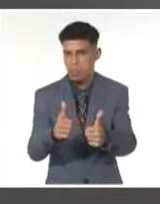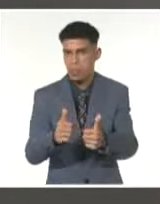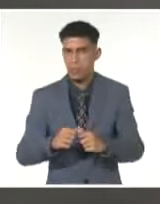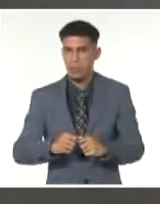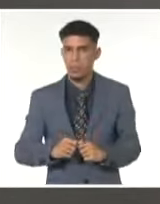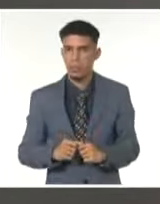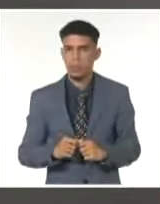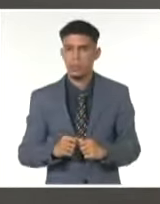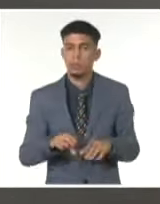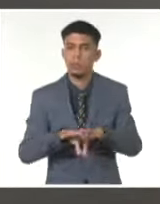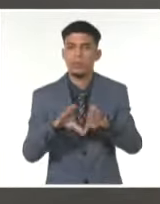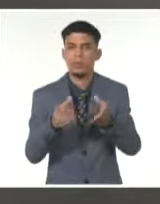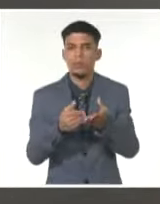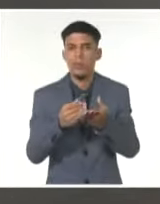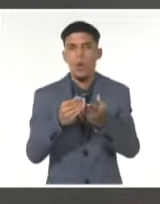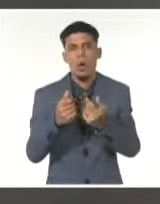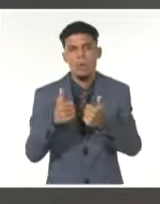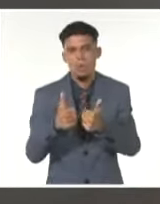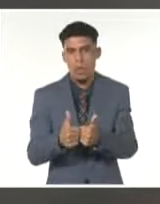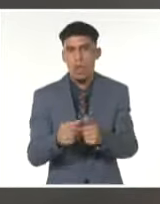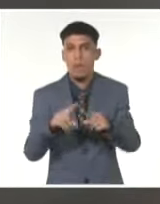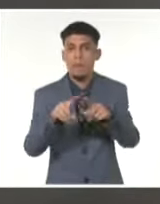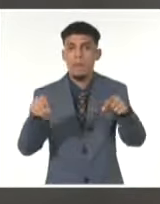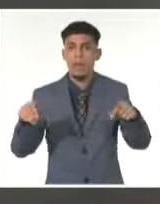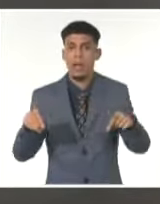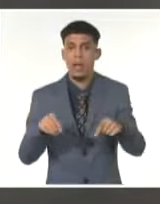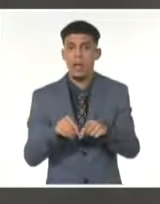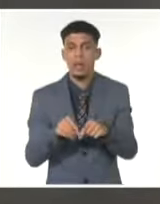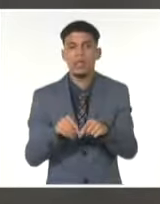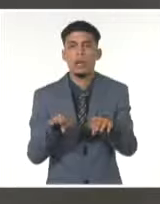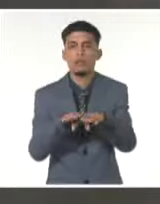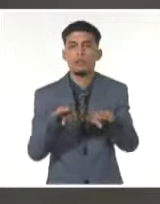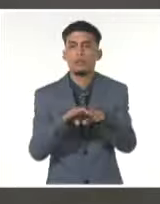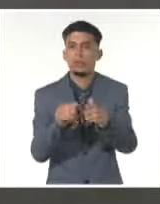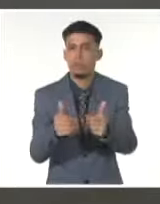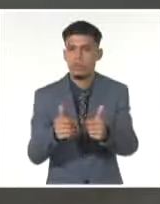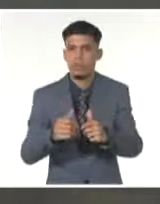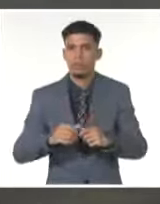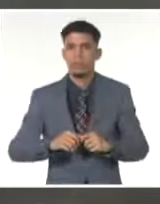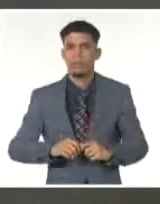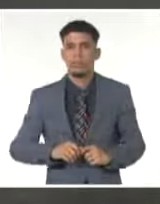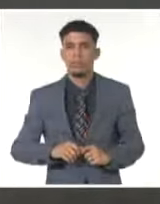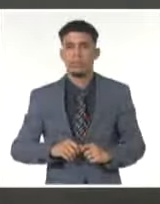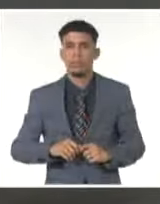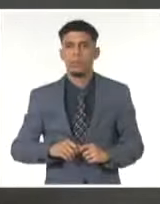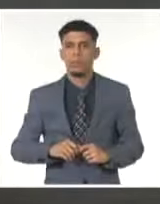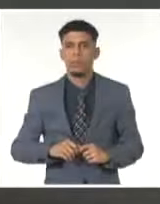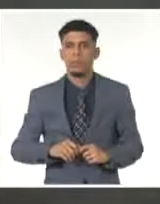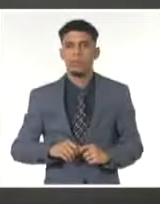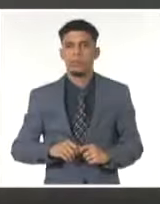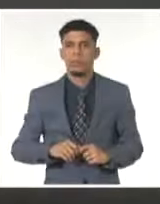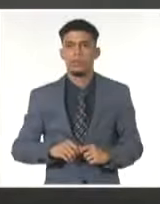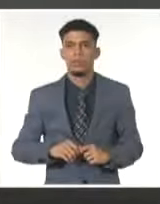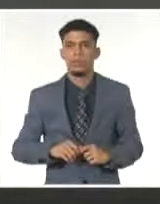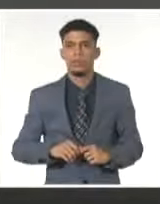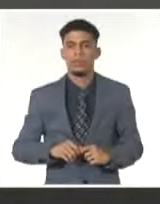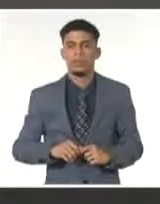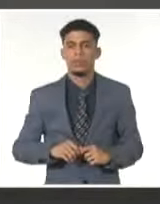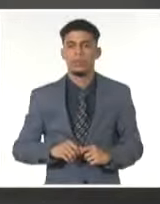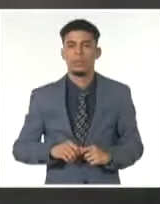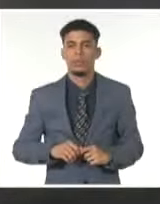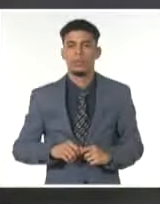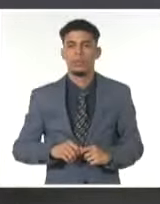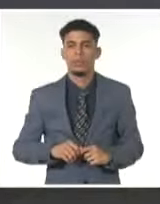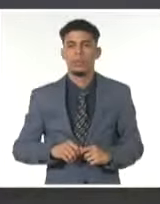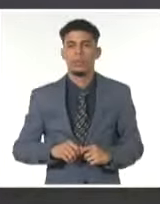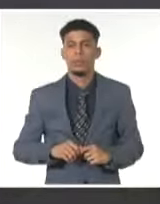Todo muy normal. Una presa muy estable. Aquí lo tienen. Y aquí van por